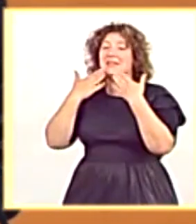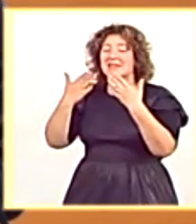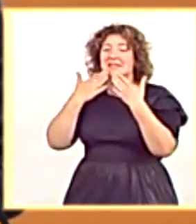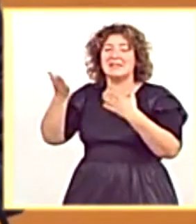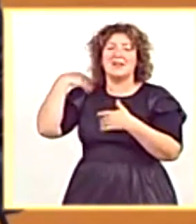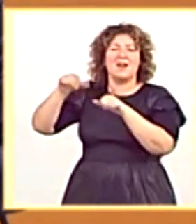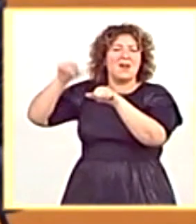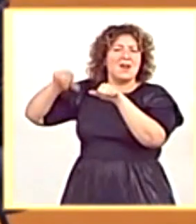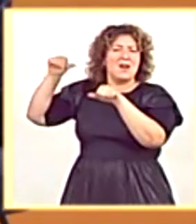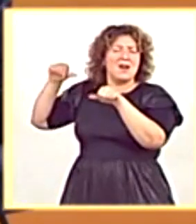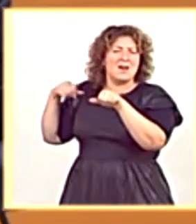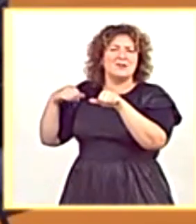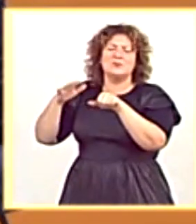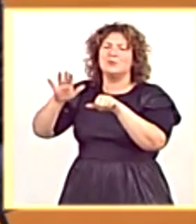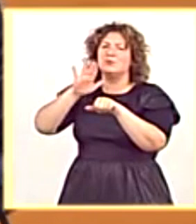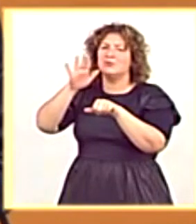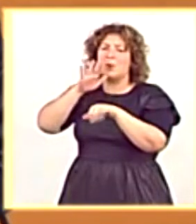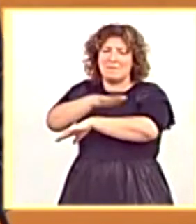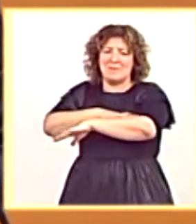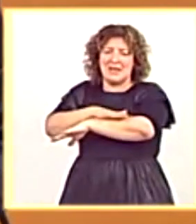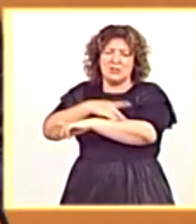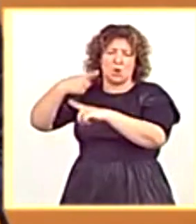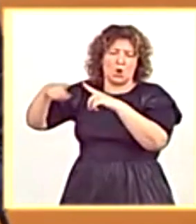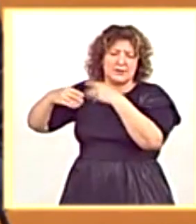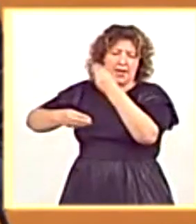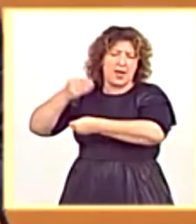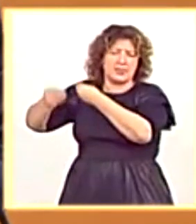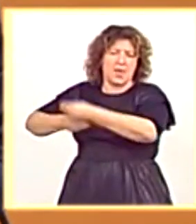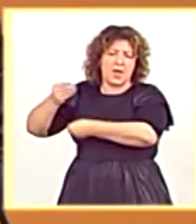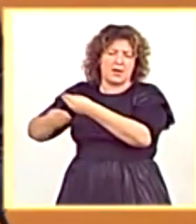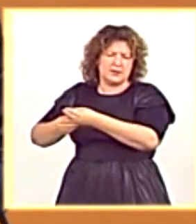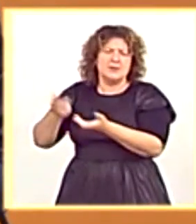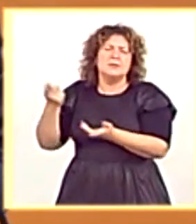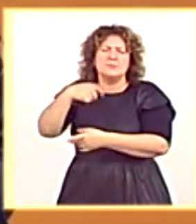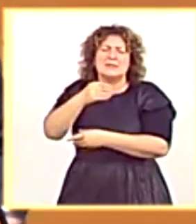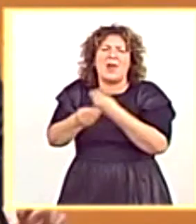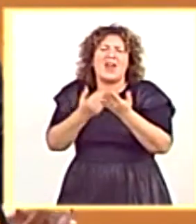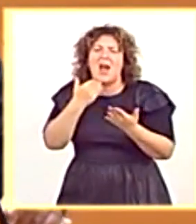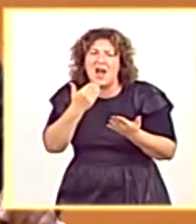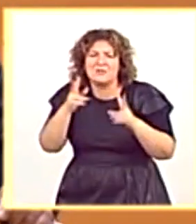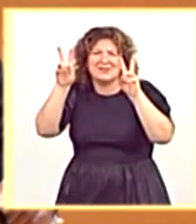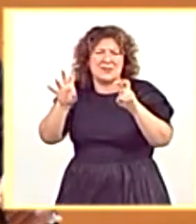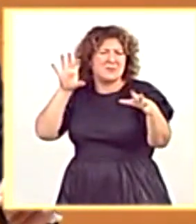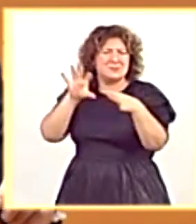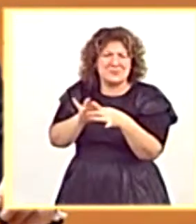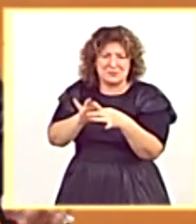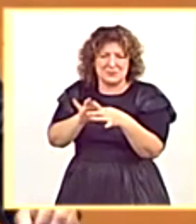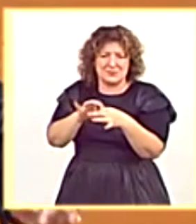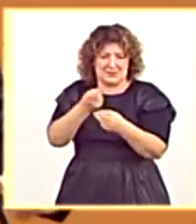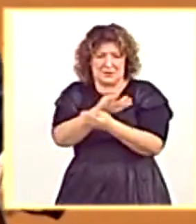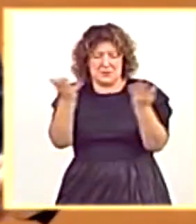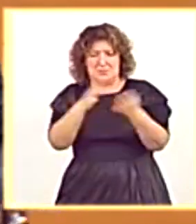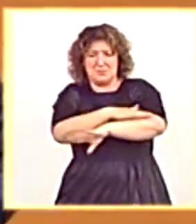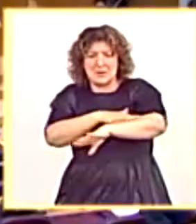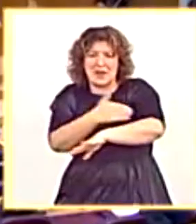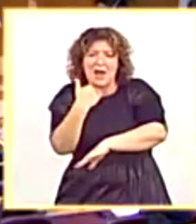todos los acontecimientos sobre las actuaciones de sus ministros, ¿piensa el Presidente del Gobierno tomar alguna medida con respecto al actual conjunto